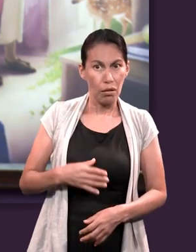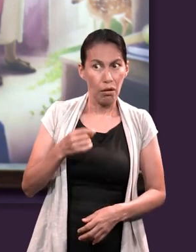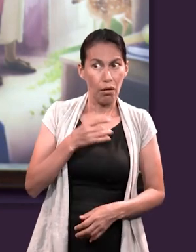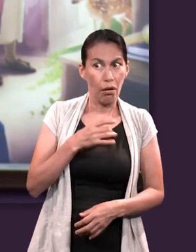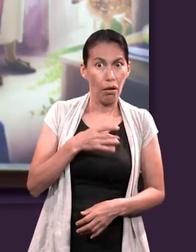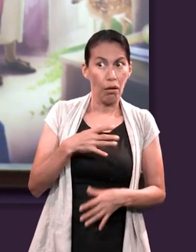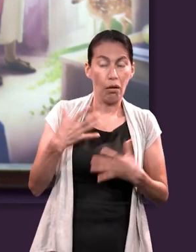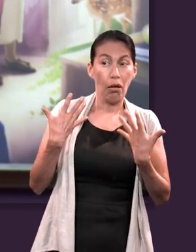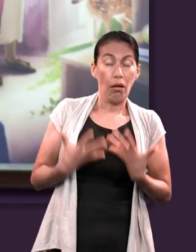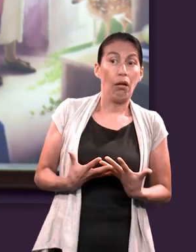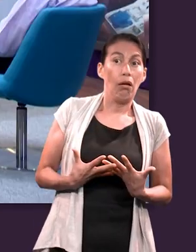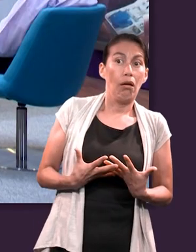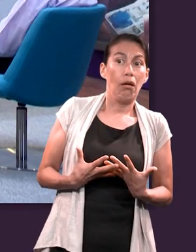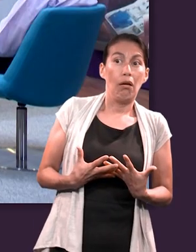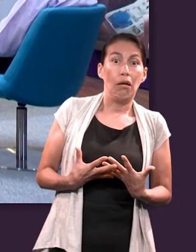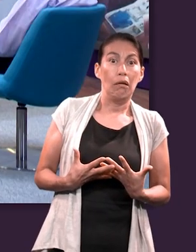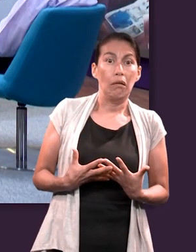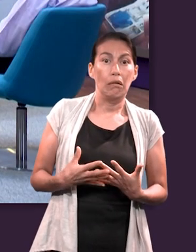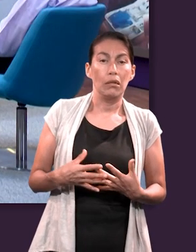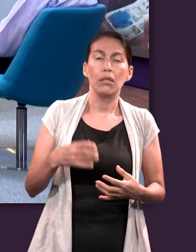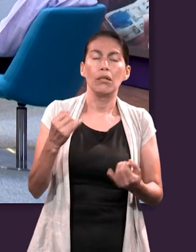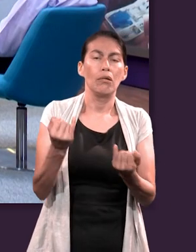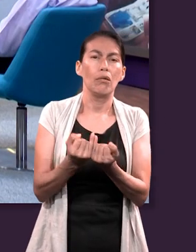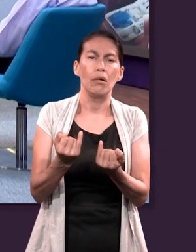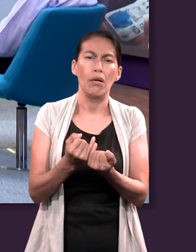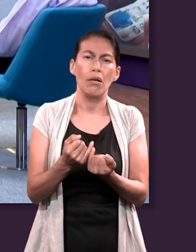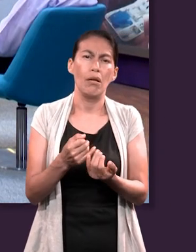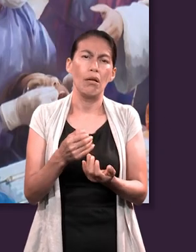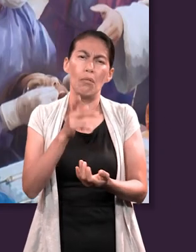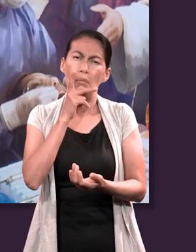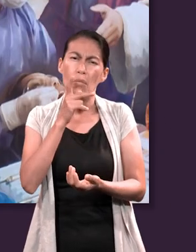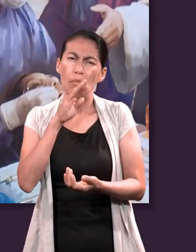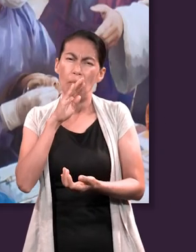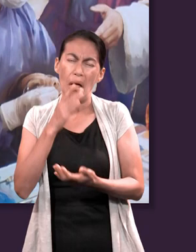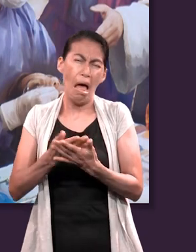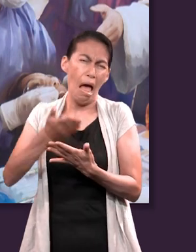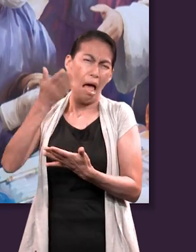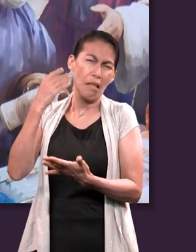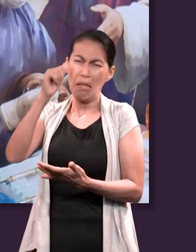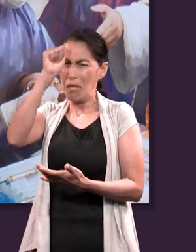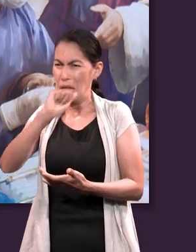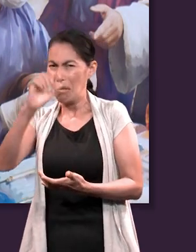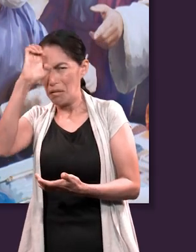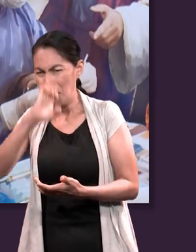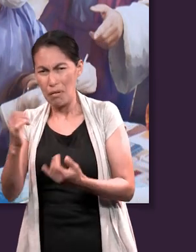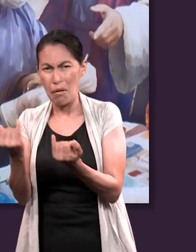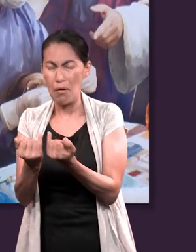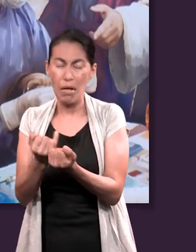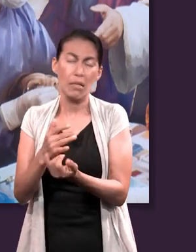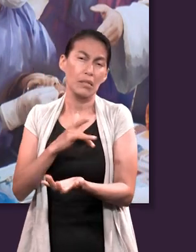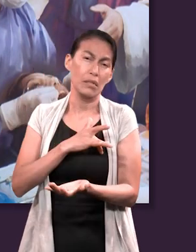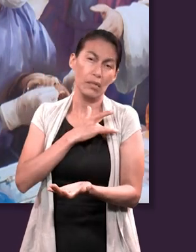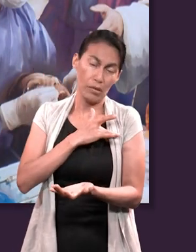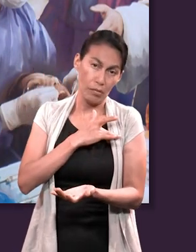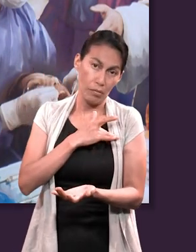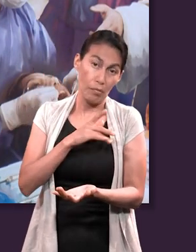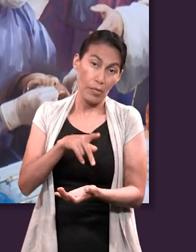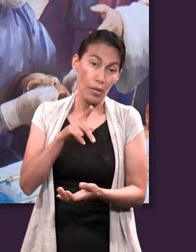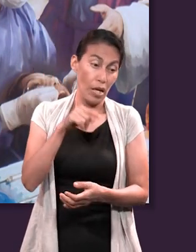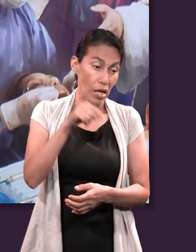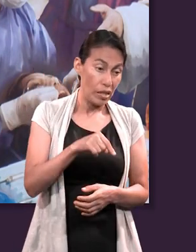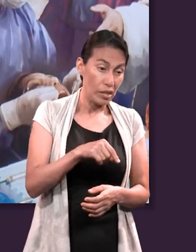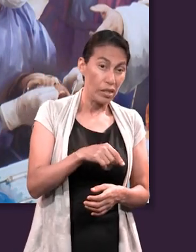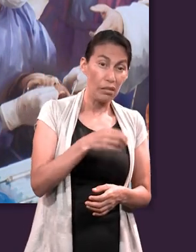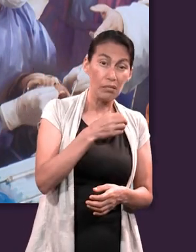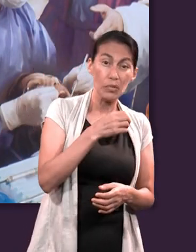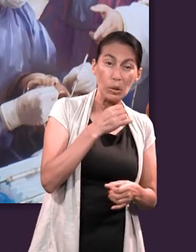miedo también. De pronto es el primer miedo que sintieron nuestros padres después de pecar. Pero nos recuerda en este mundo